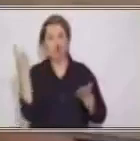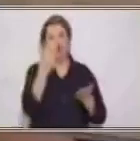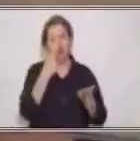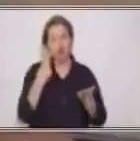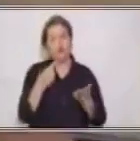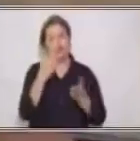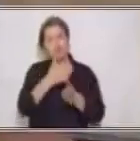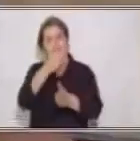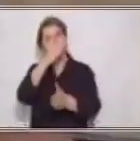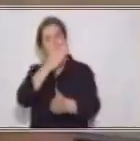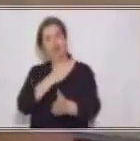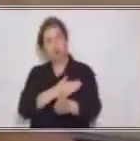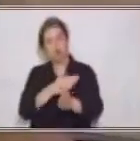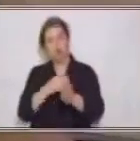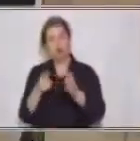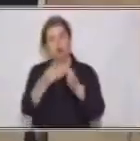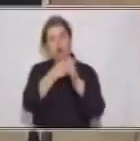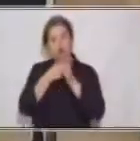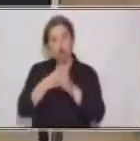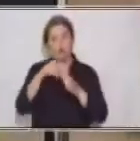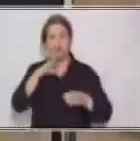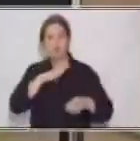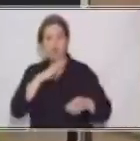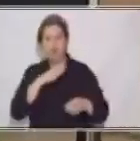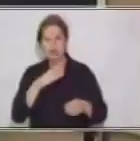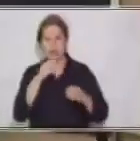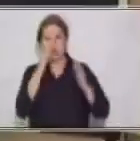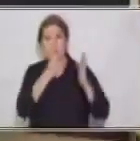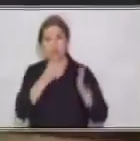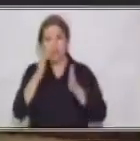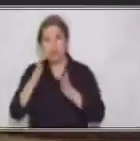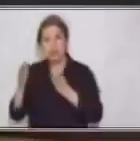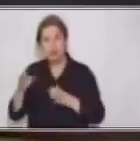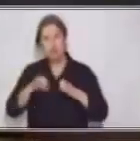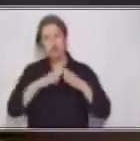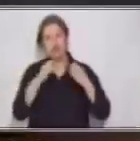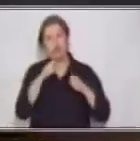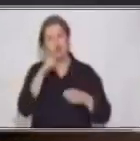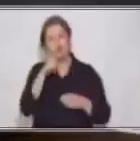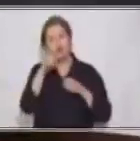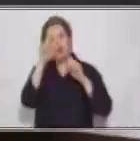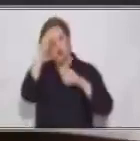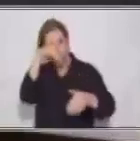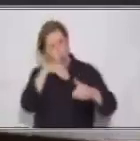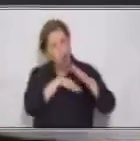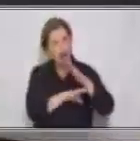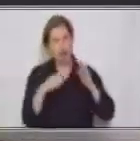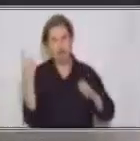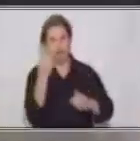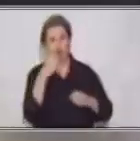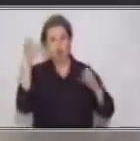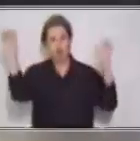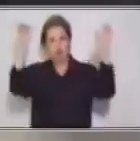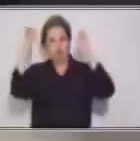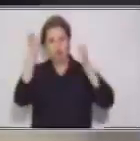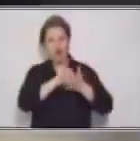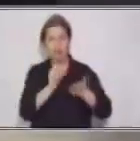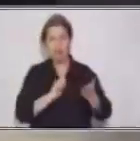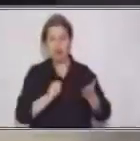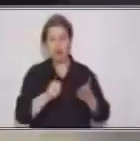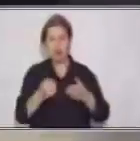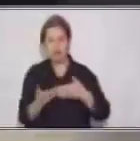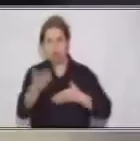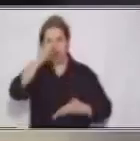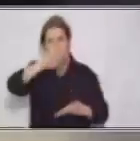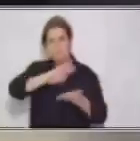y las clasifiquemos. Ten presente guardar todos tus trabajos y ejercicios en tu portafolio de